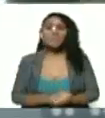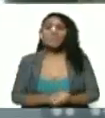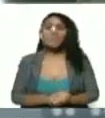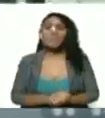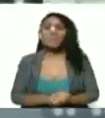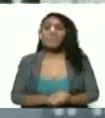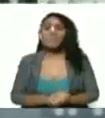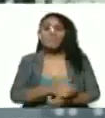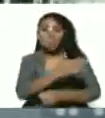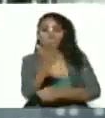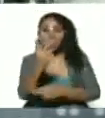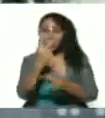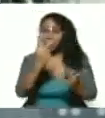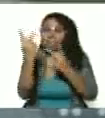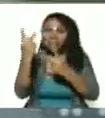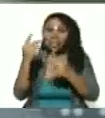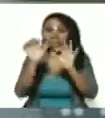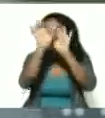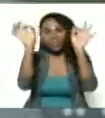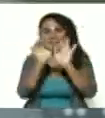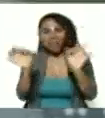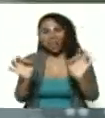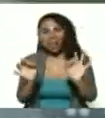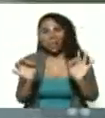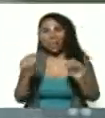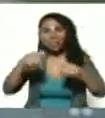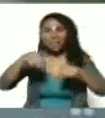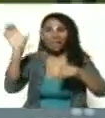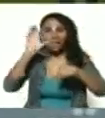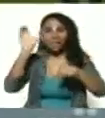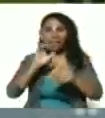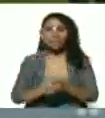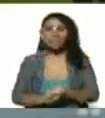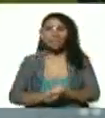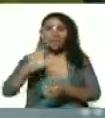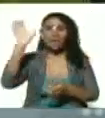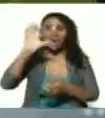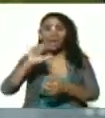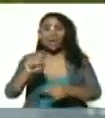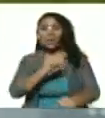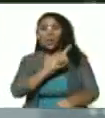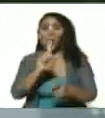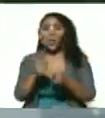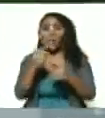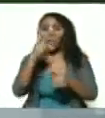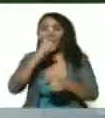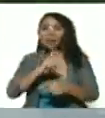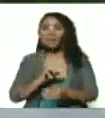Fíjense ustedes, bueno, son regalos para Caracas. Caracas está cumpliendo años.